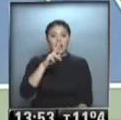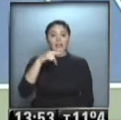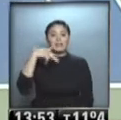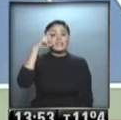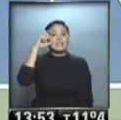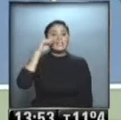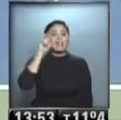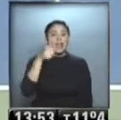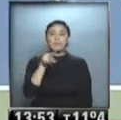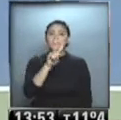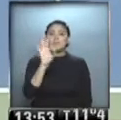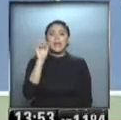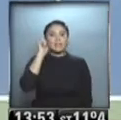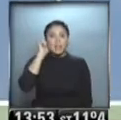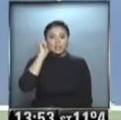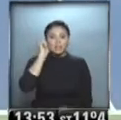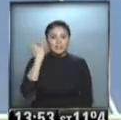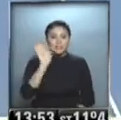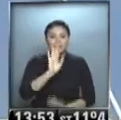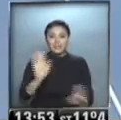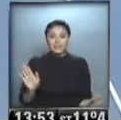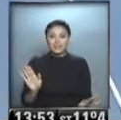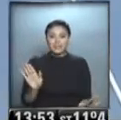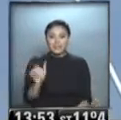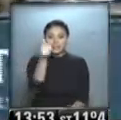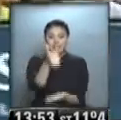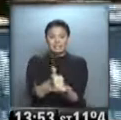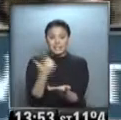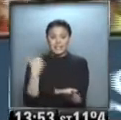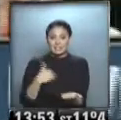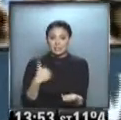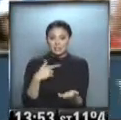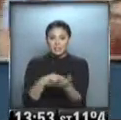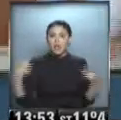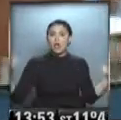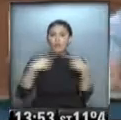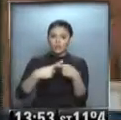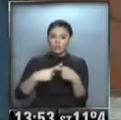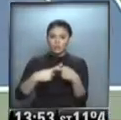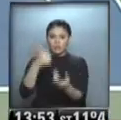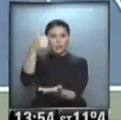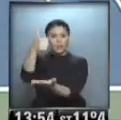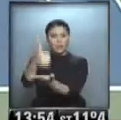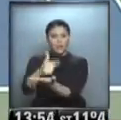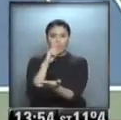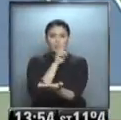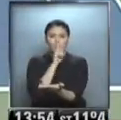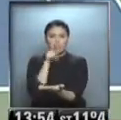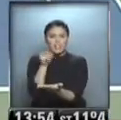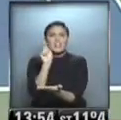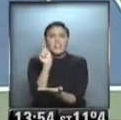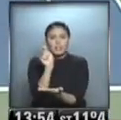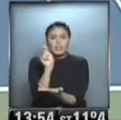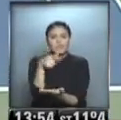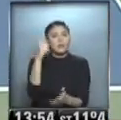20 años apenas, la compatriota quien enfrentaba a Kimi Kodate. ¿Quién es Kimi